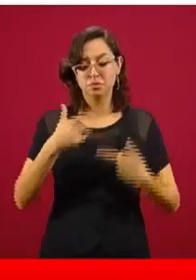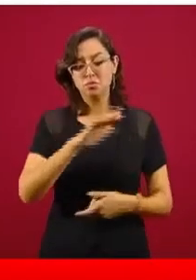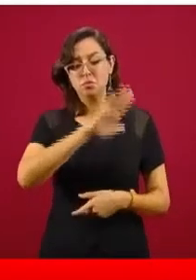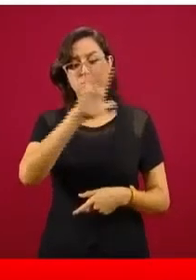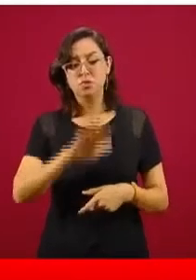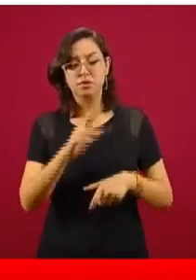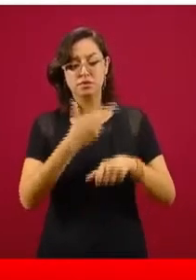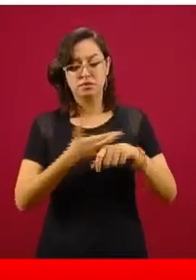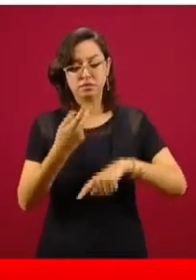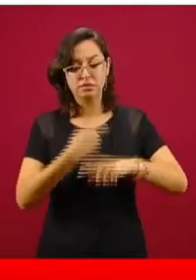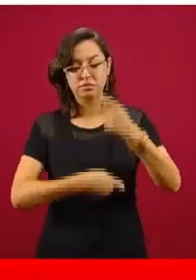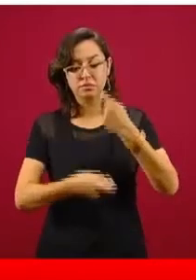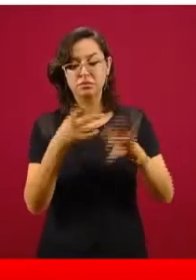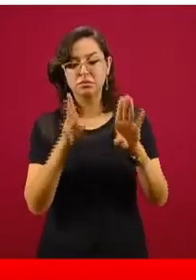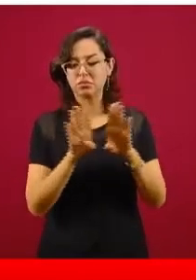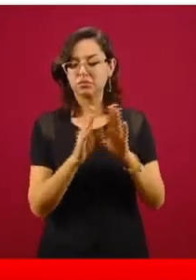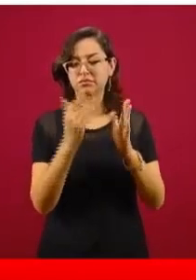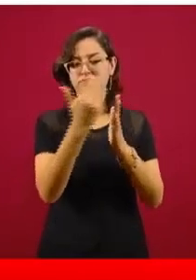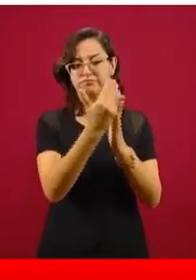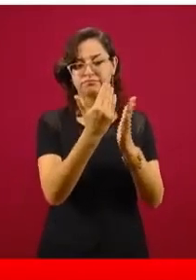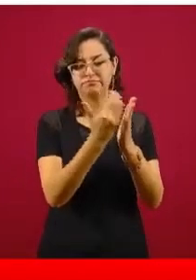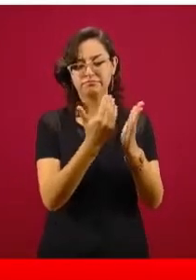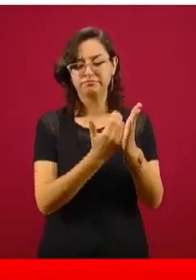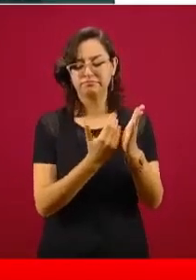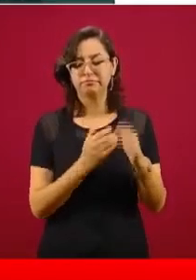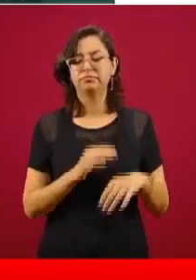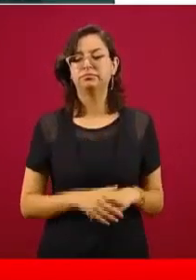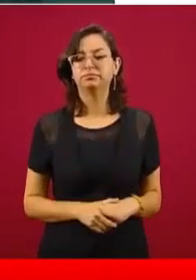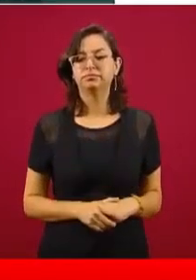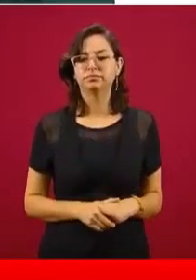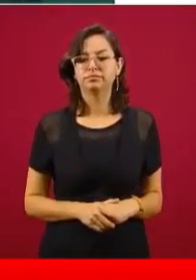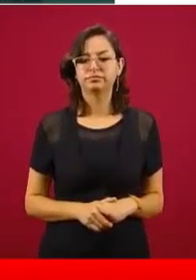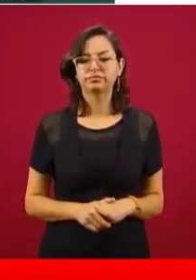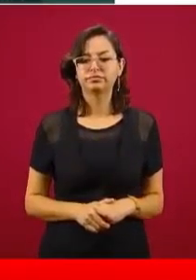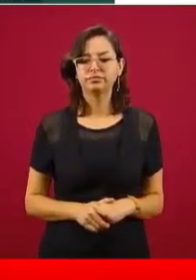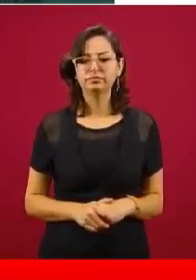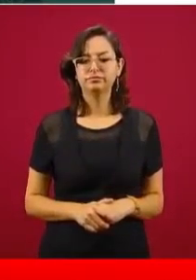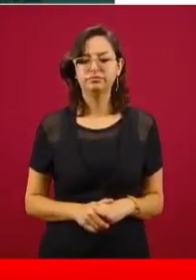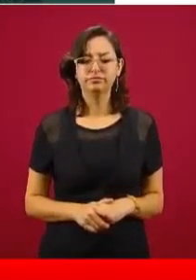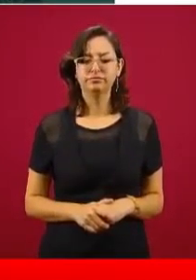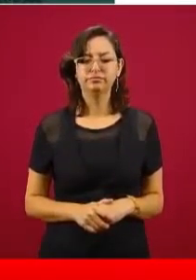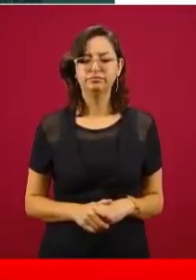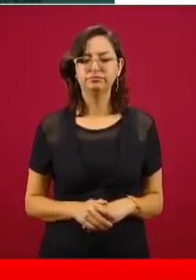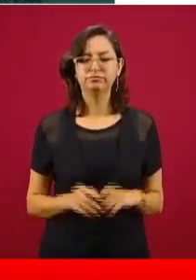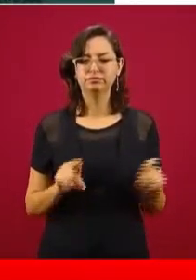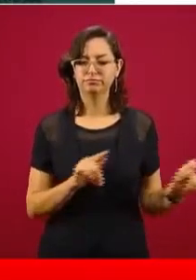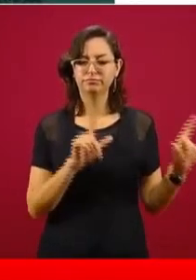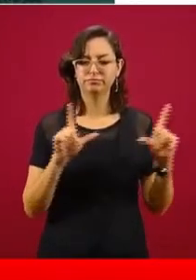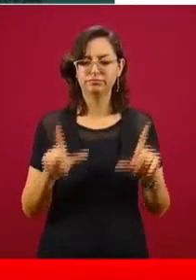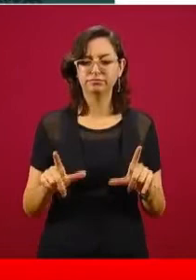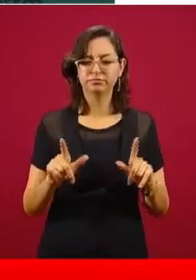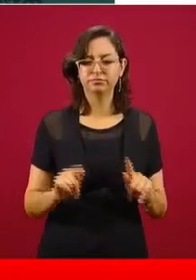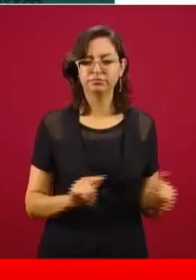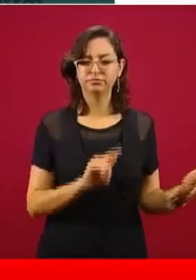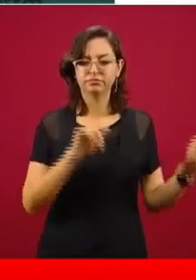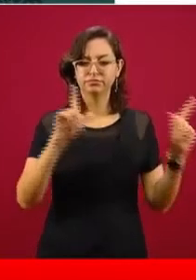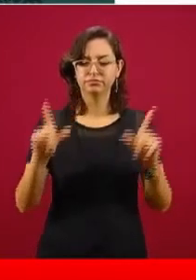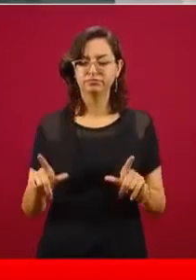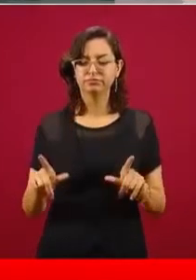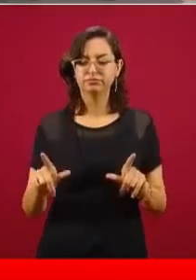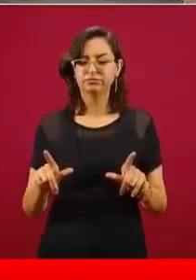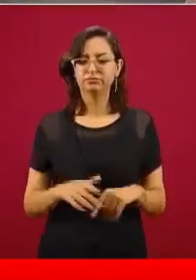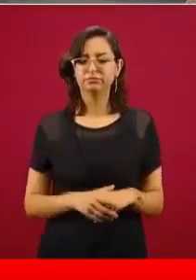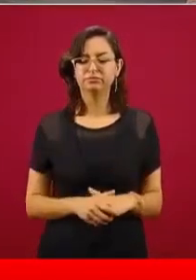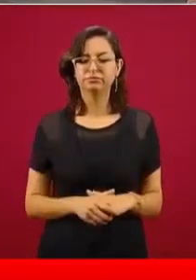Gracias. Ahí tienen ustedes enseguida. Les voy a presentar los números. La que sigue, por favor. De una